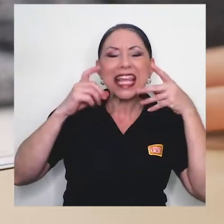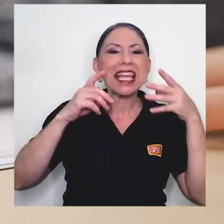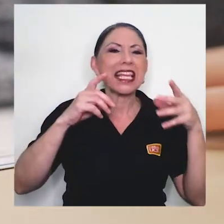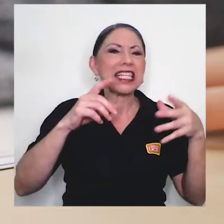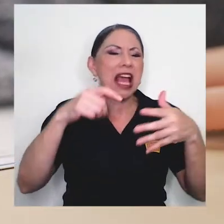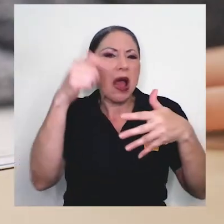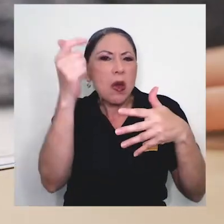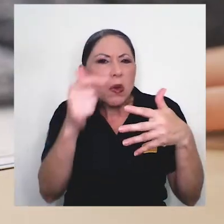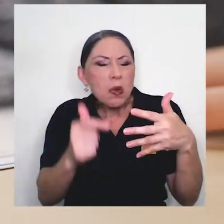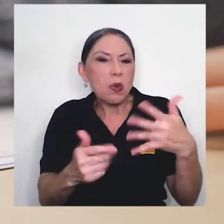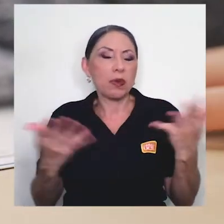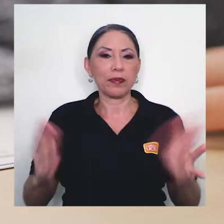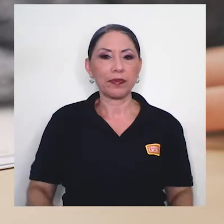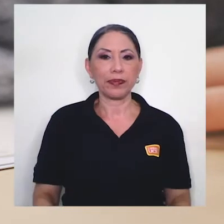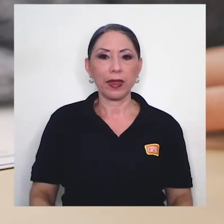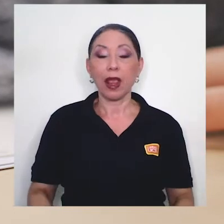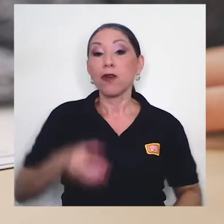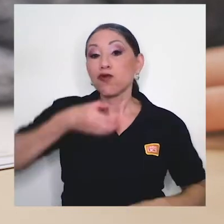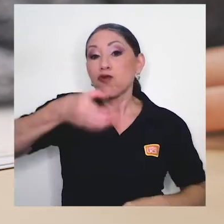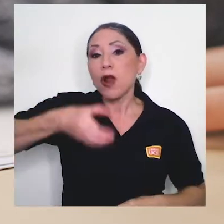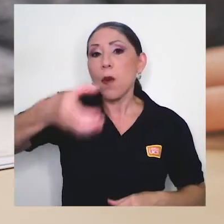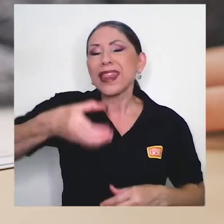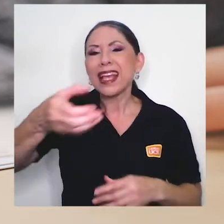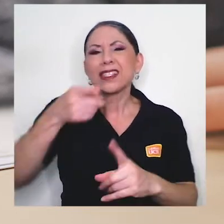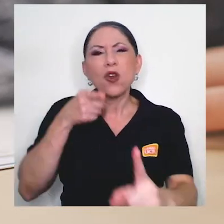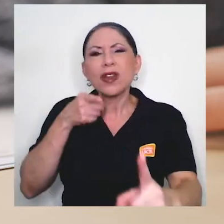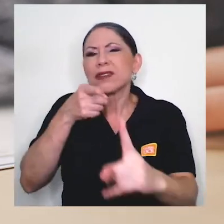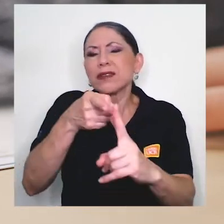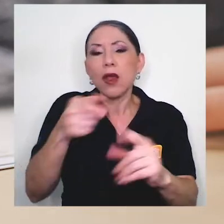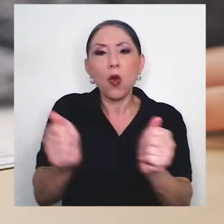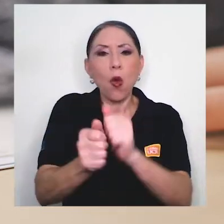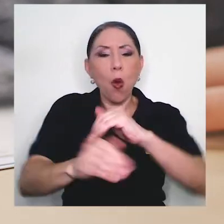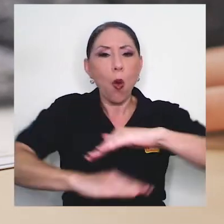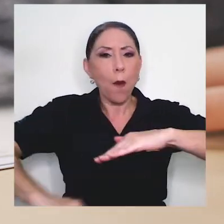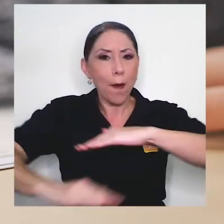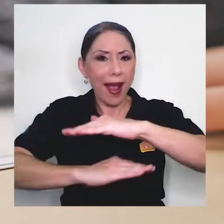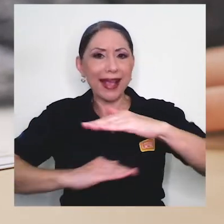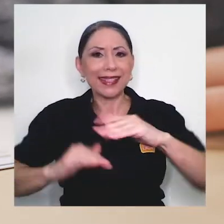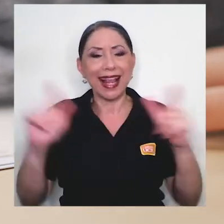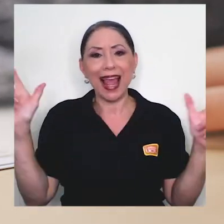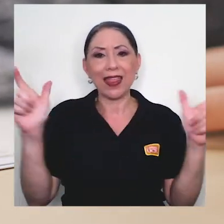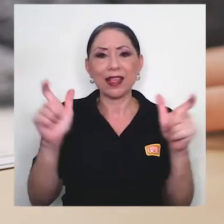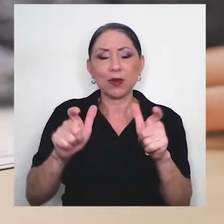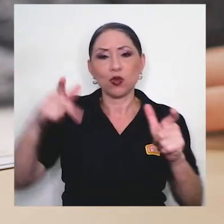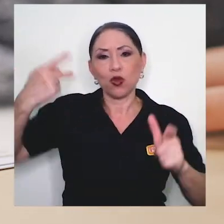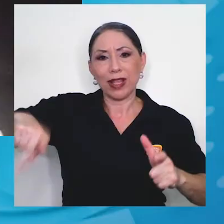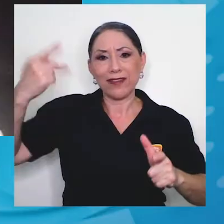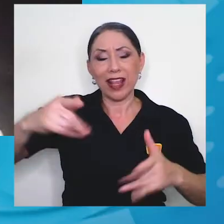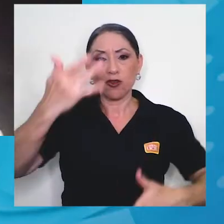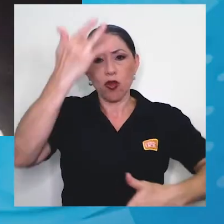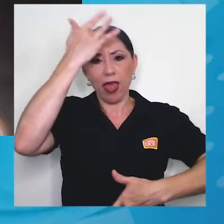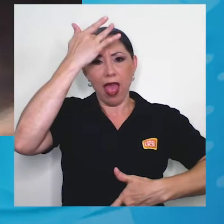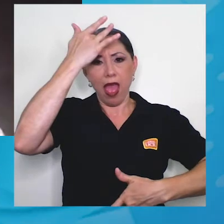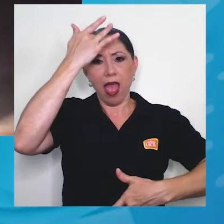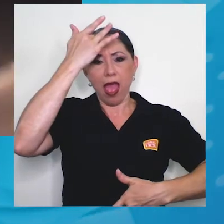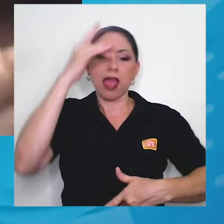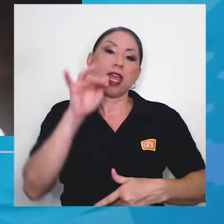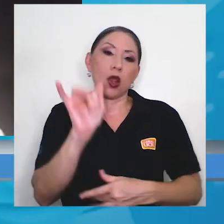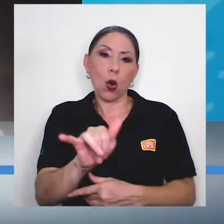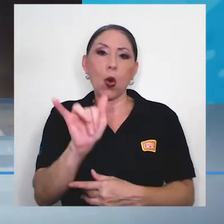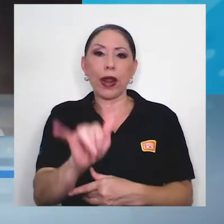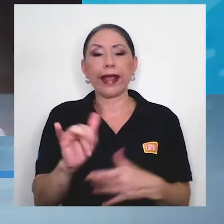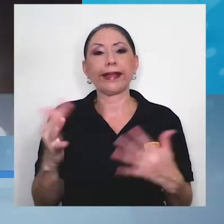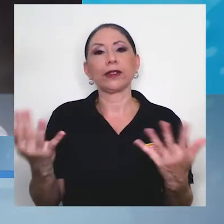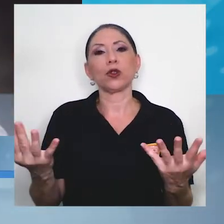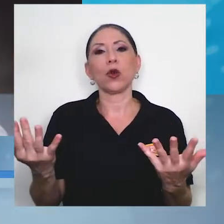quirúrgicas. Las recomendaciones han ido con base en la disminución del riesgo y con eso pues